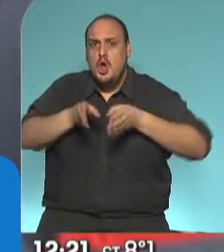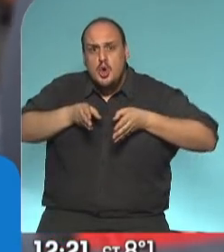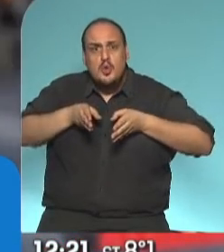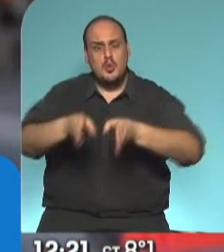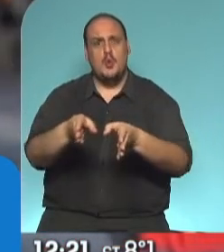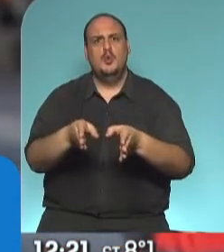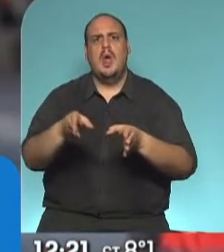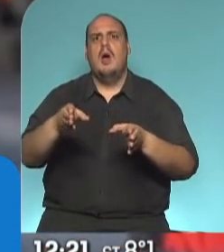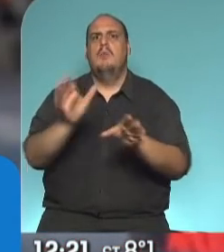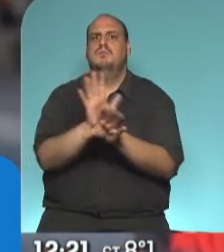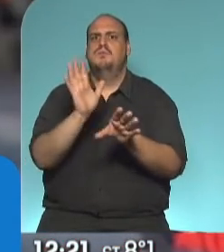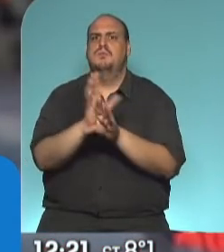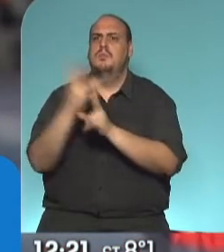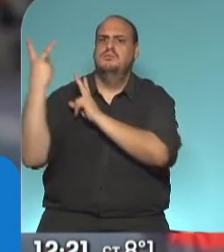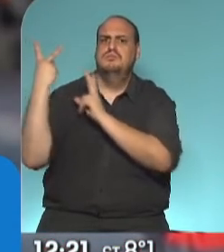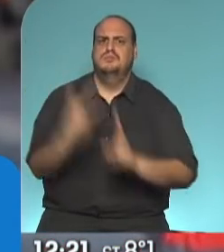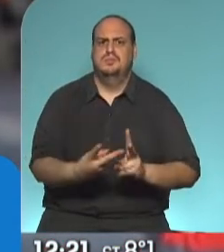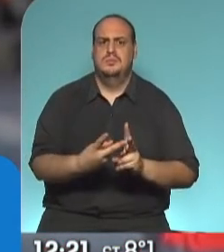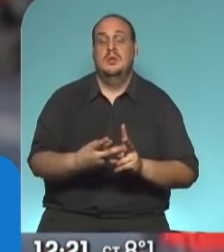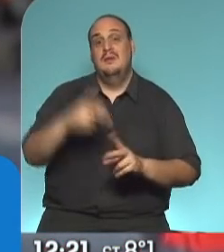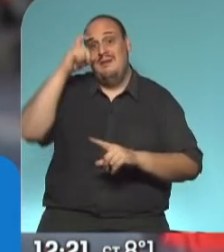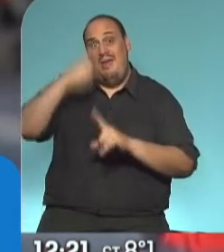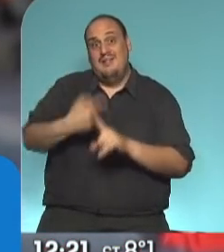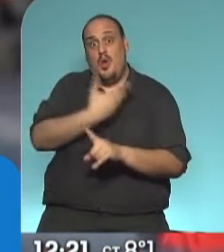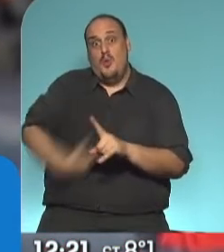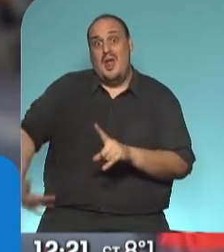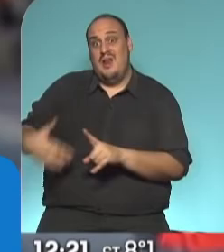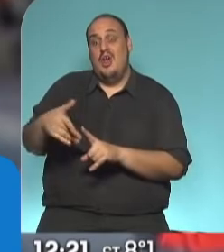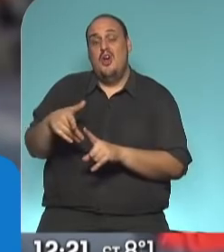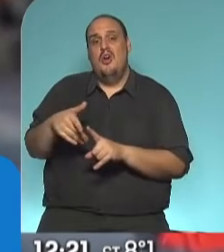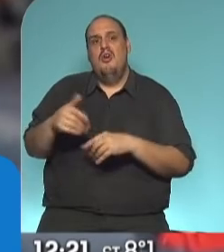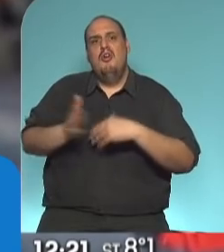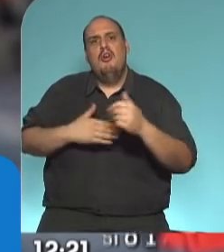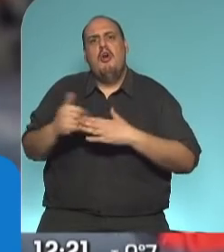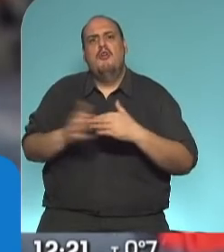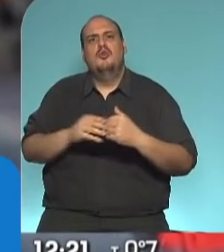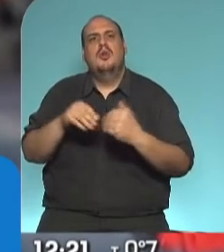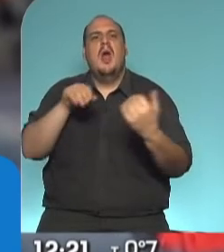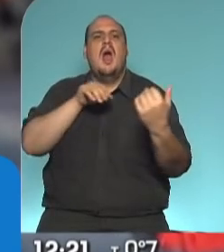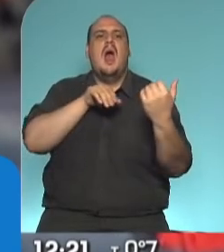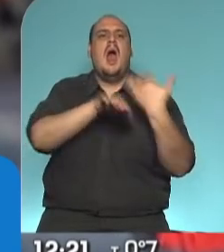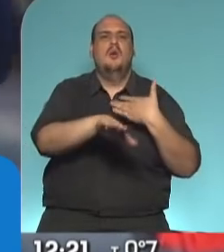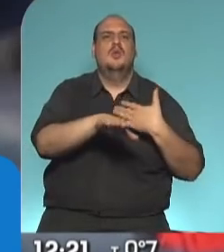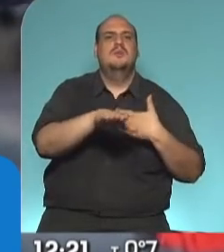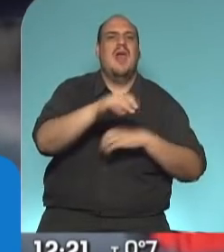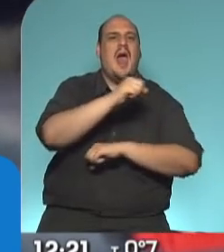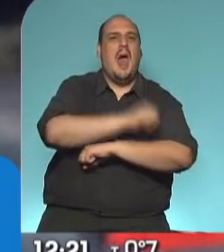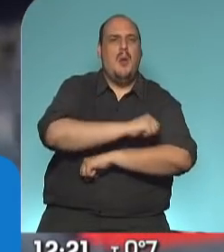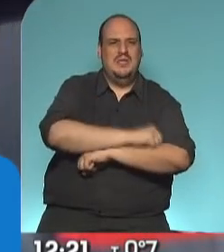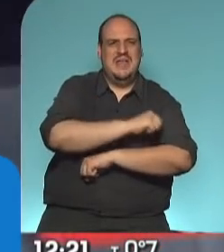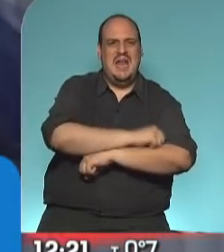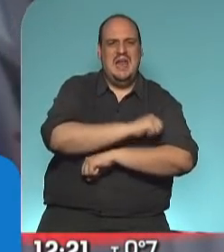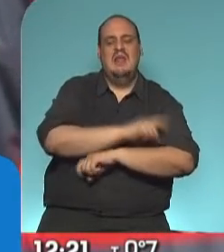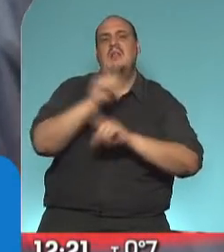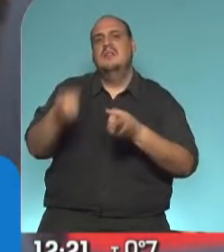conexión extraordinaria. Durante la gestión anterior, logramos construir la autovía de la ruta Nicolás Avellaneda y extendimos